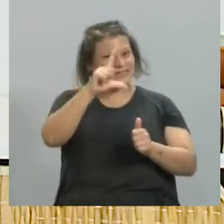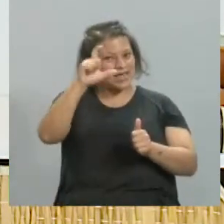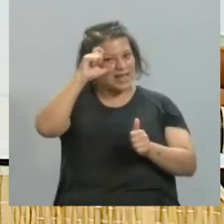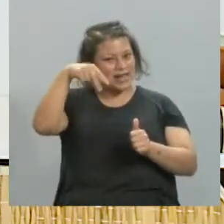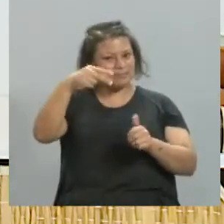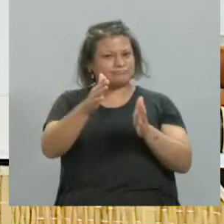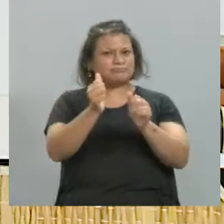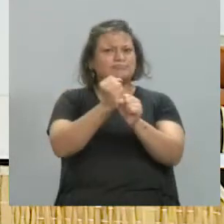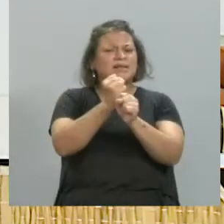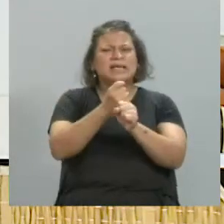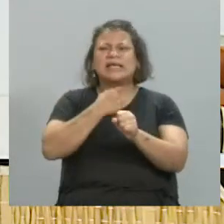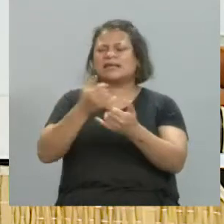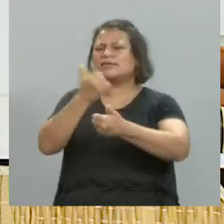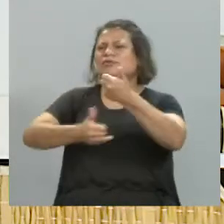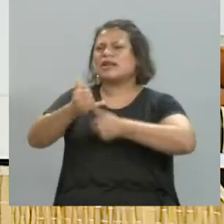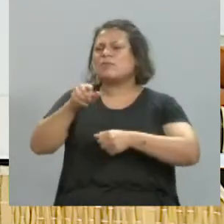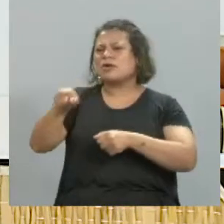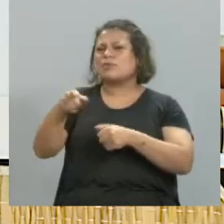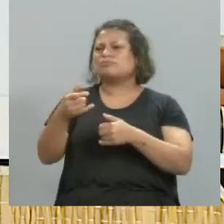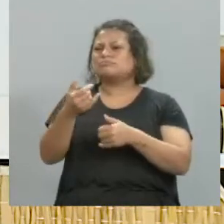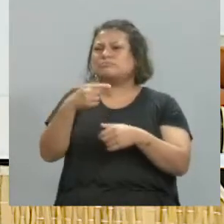cuentes un poquito de qué se trata ese colectivo.